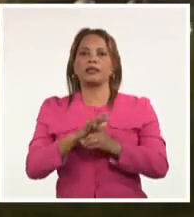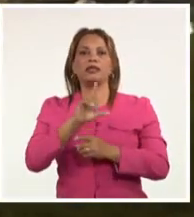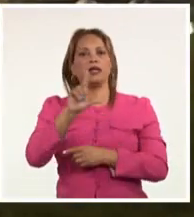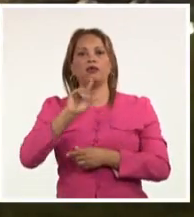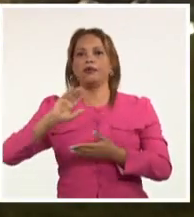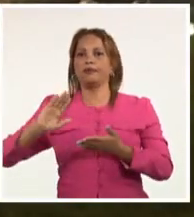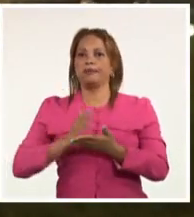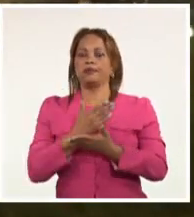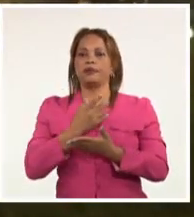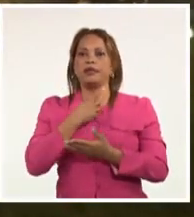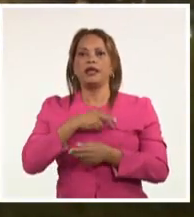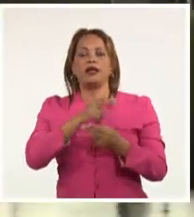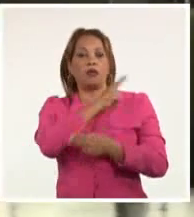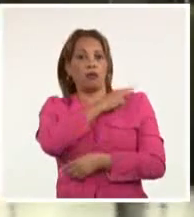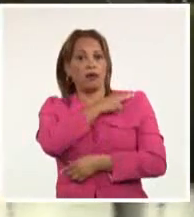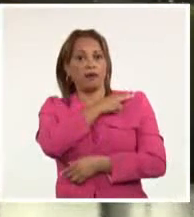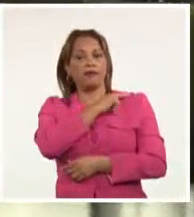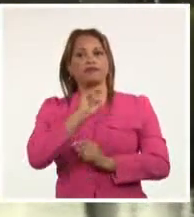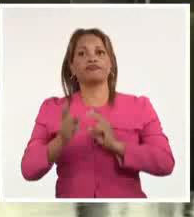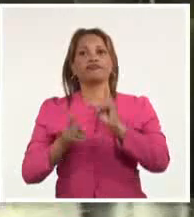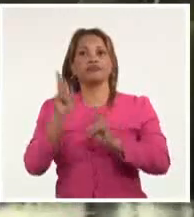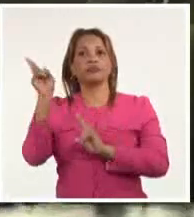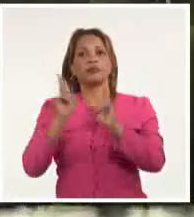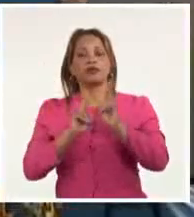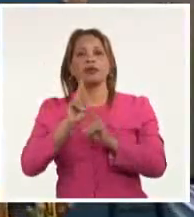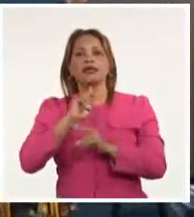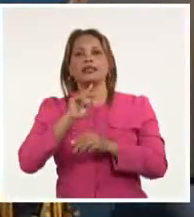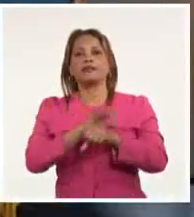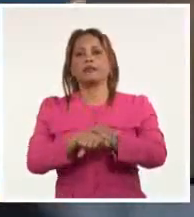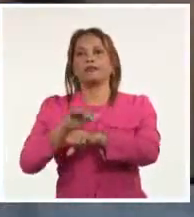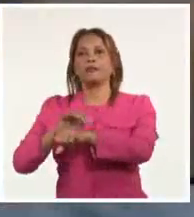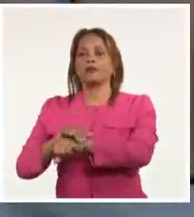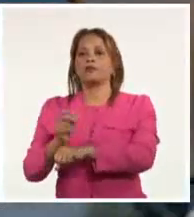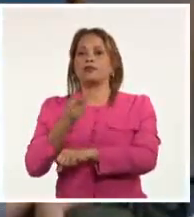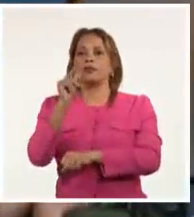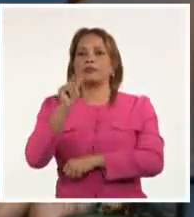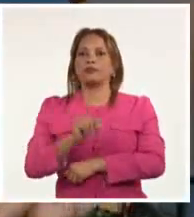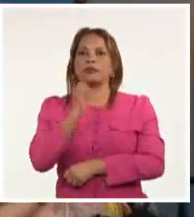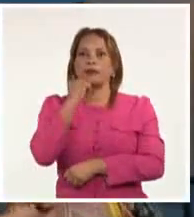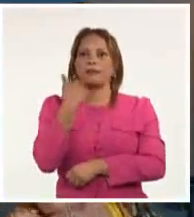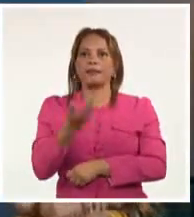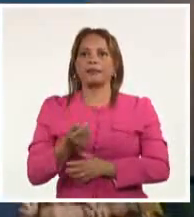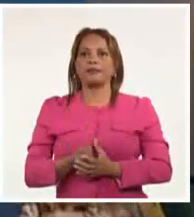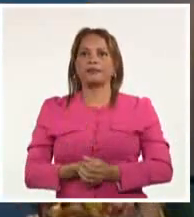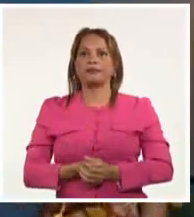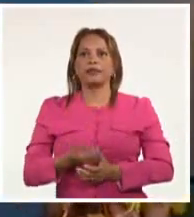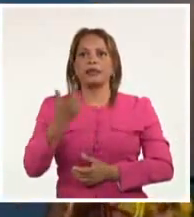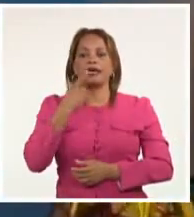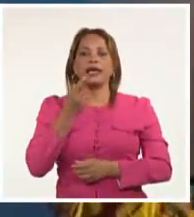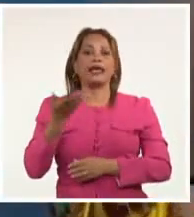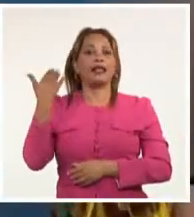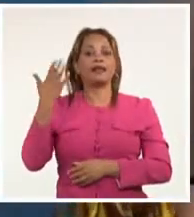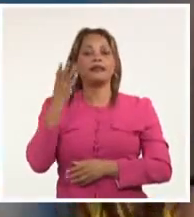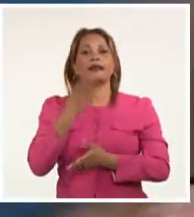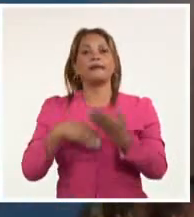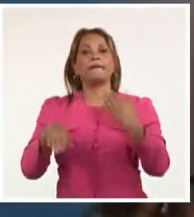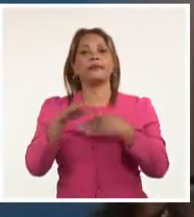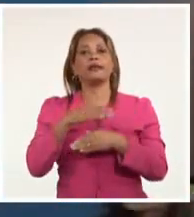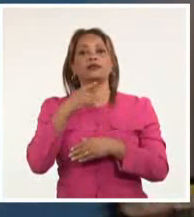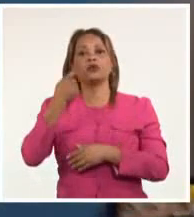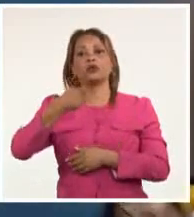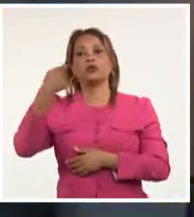Los magistrados acordaron la detención de otros dos altos cargos. Se trata de Anderson Torres, exministro de Justicia del